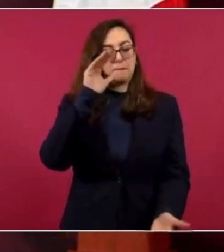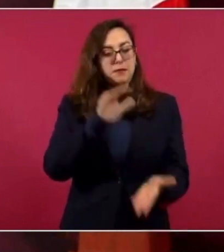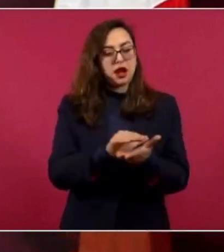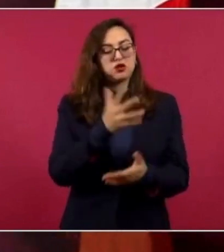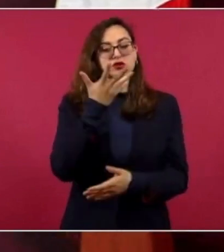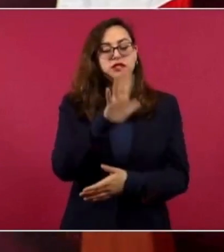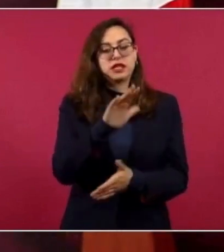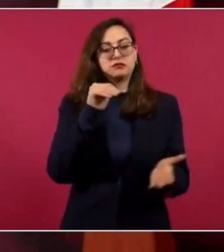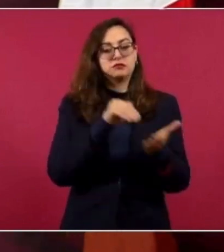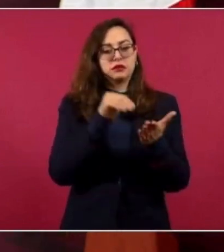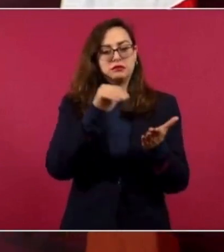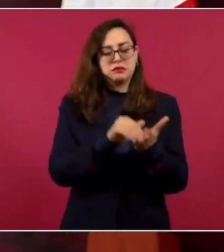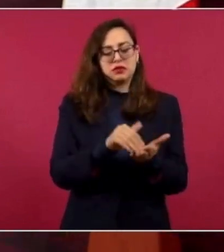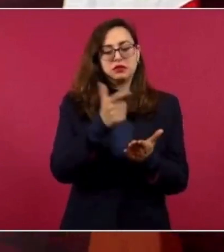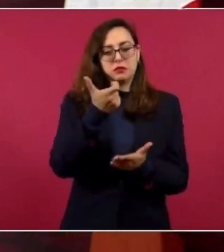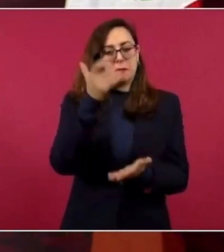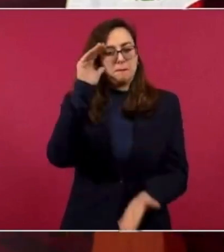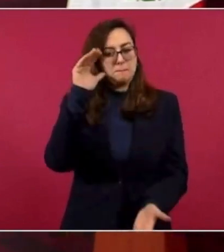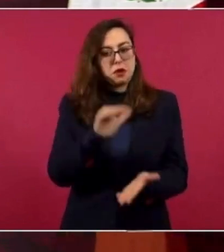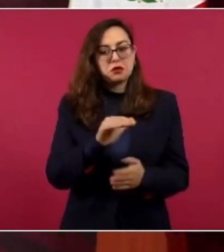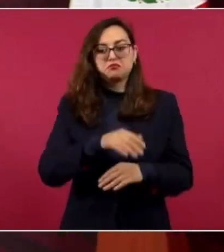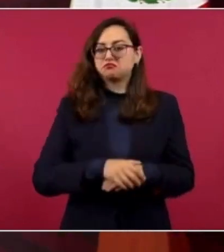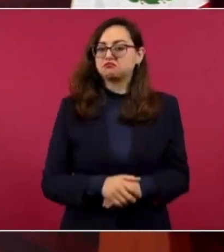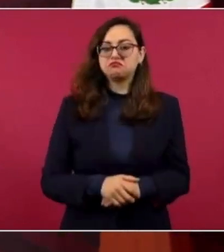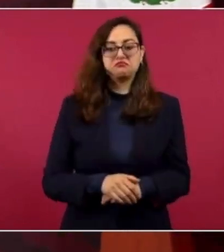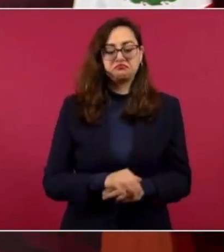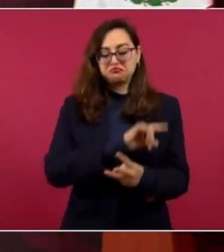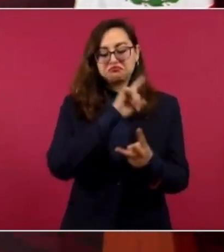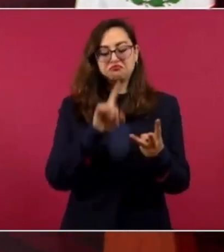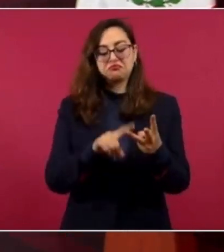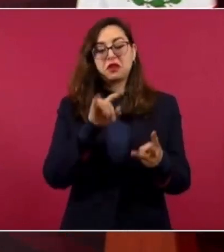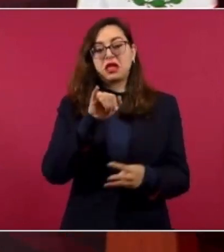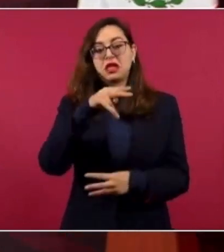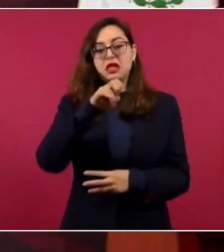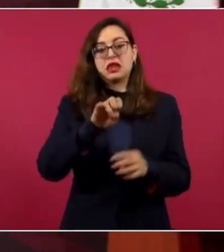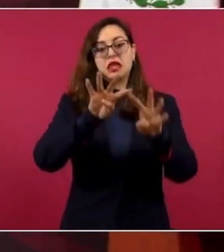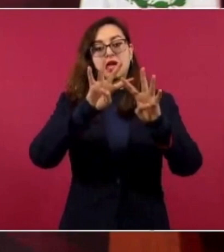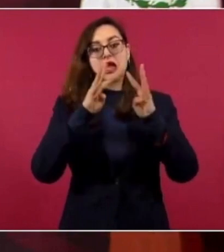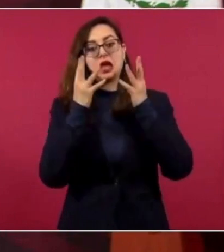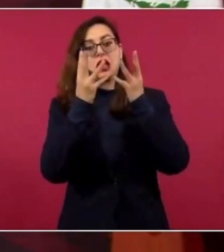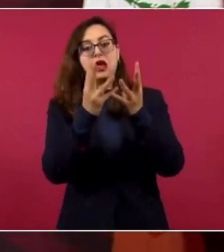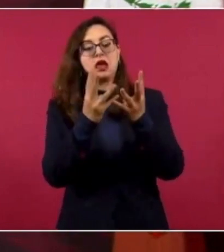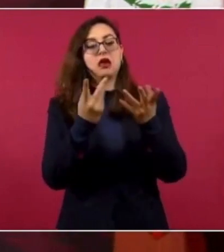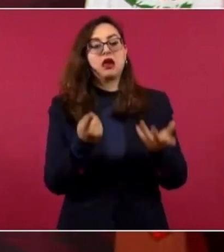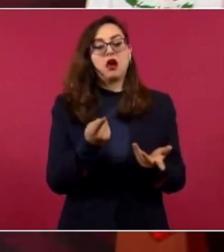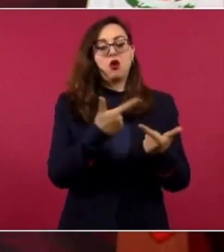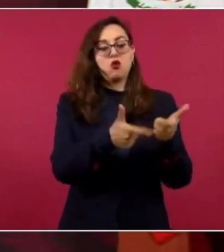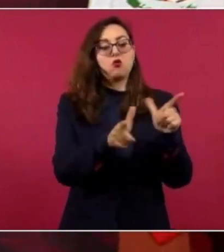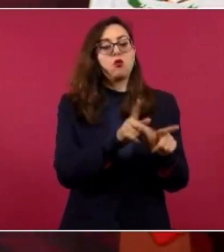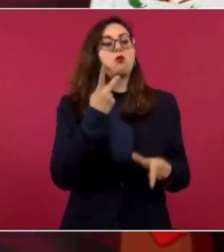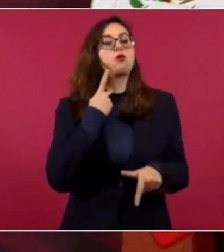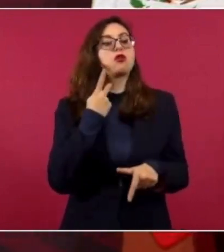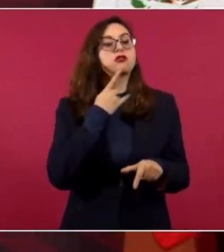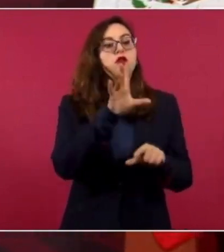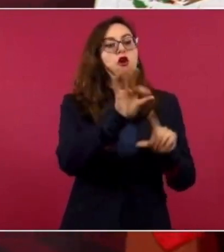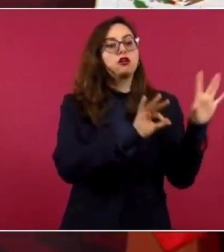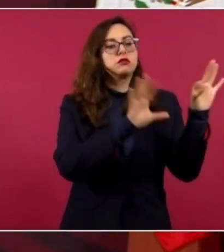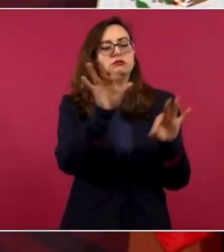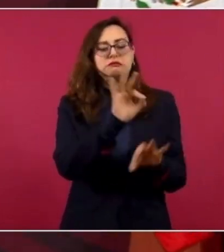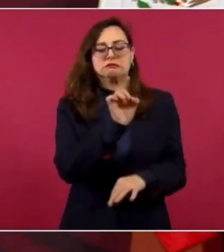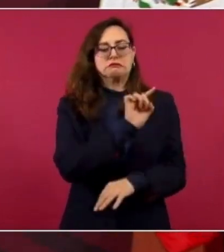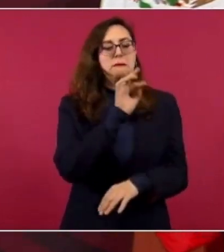no quiso que los consejeros del INE, en vez de que los elijan los partidos,